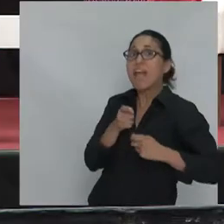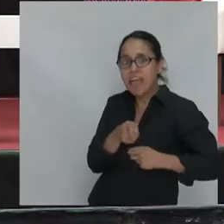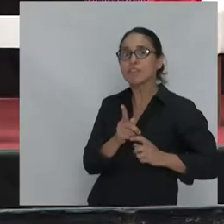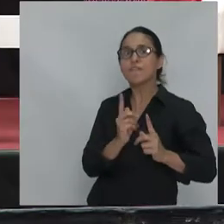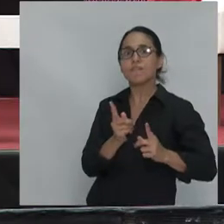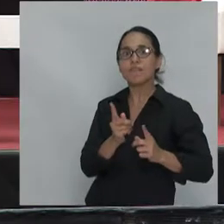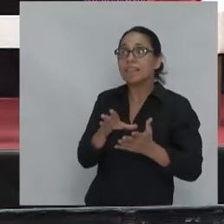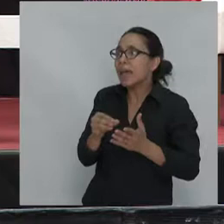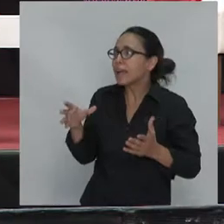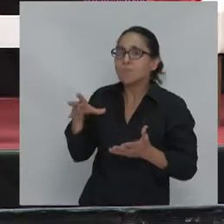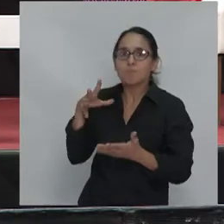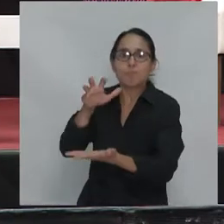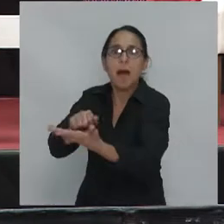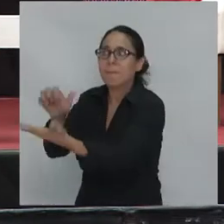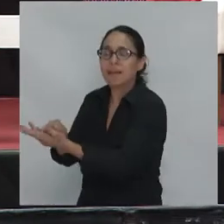eso